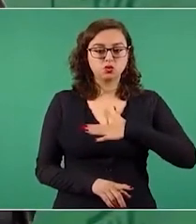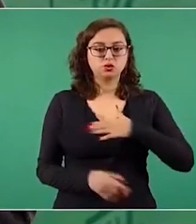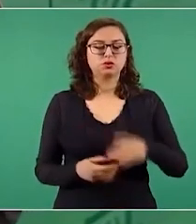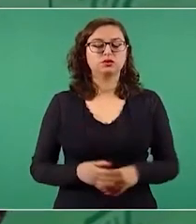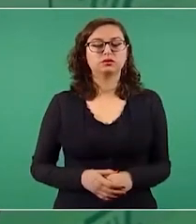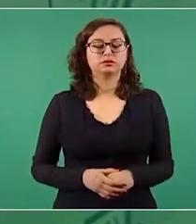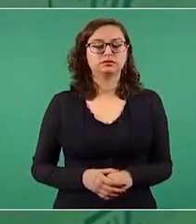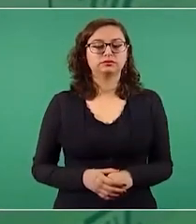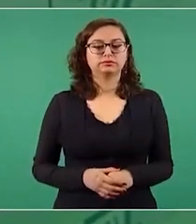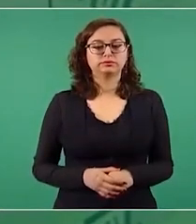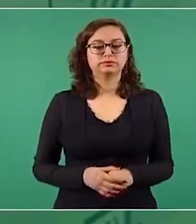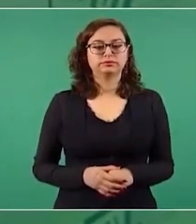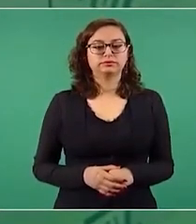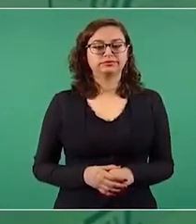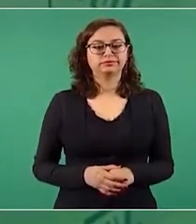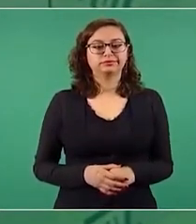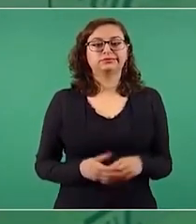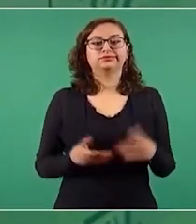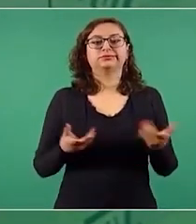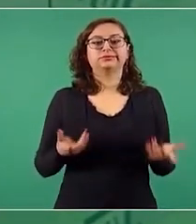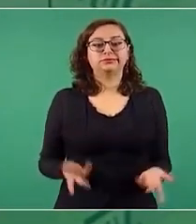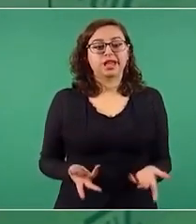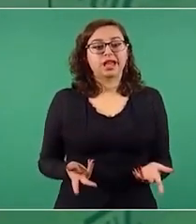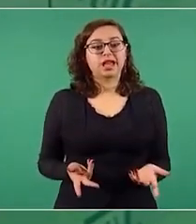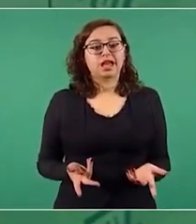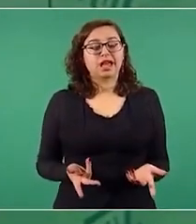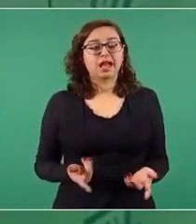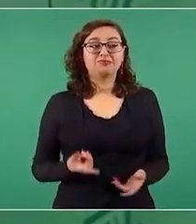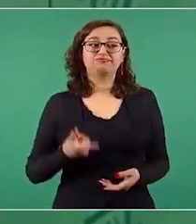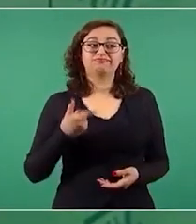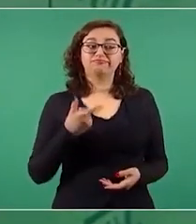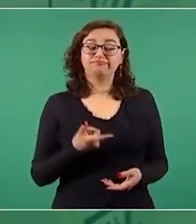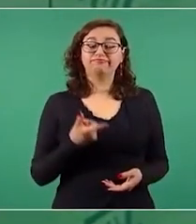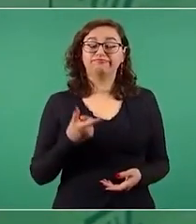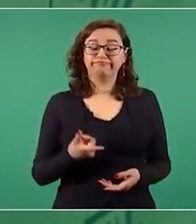No es de que, ah, no presentaste a tiempo